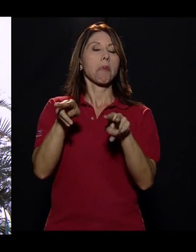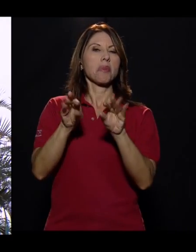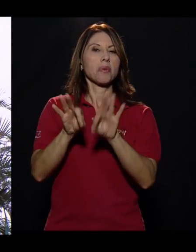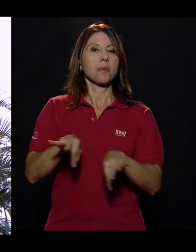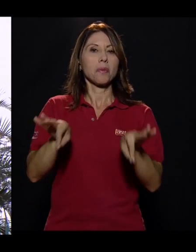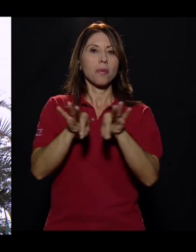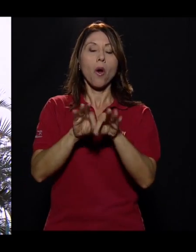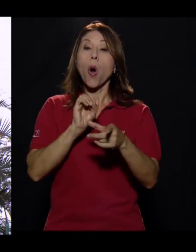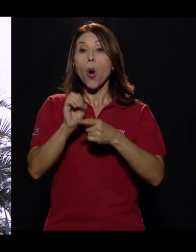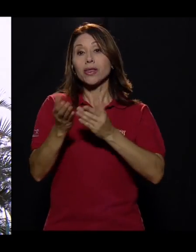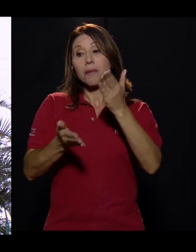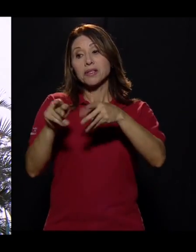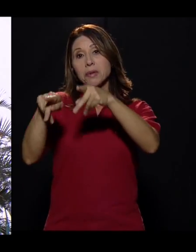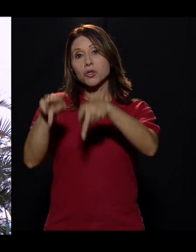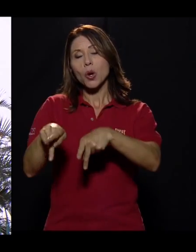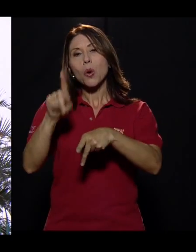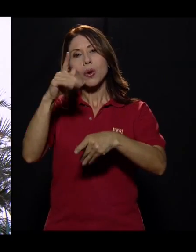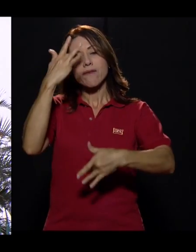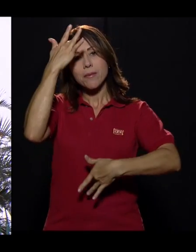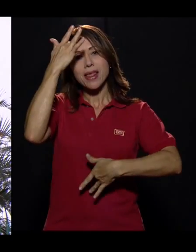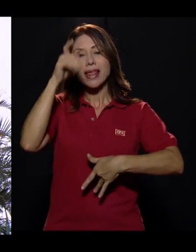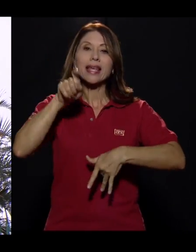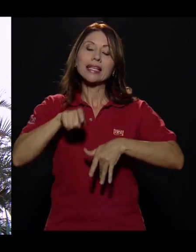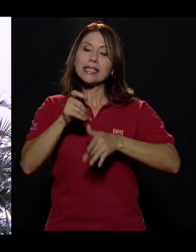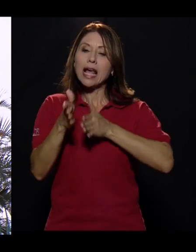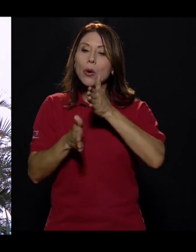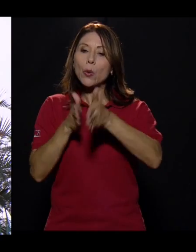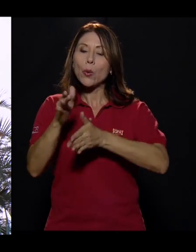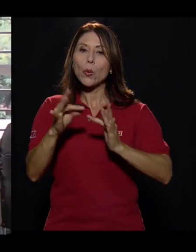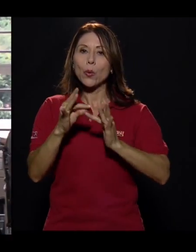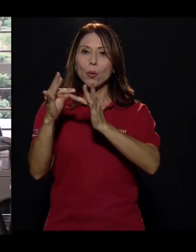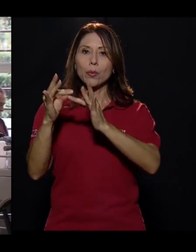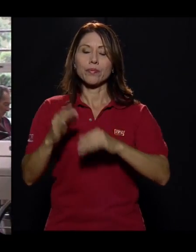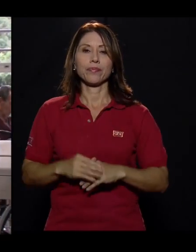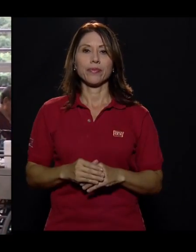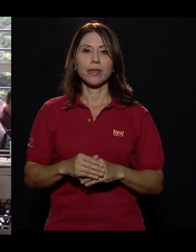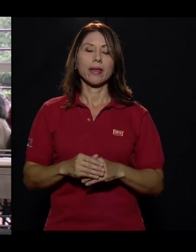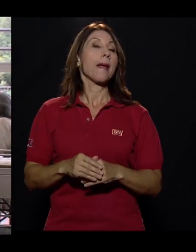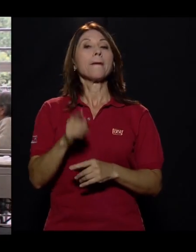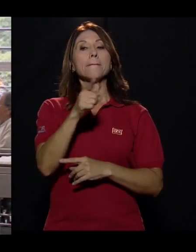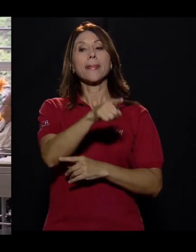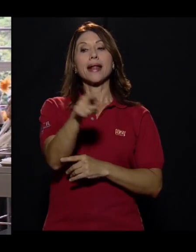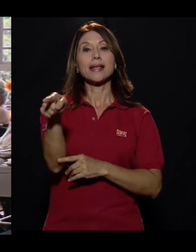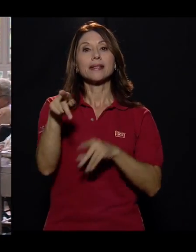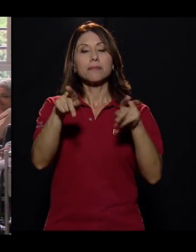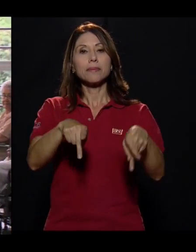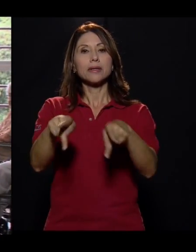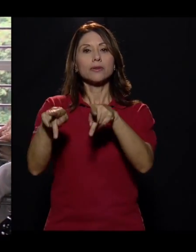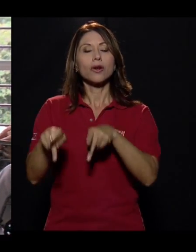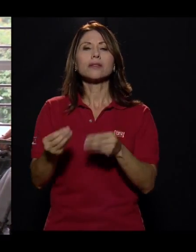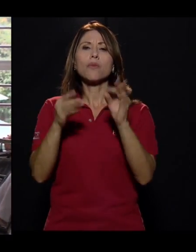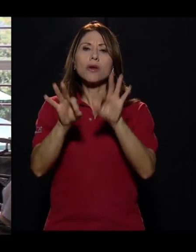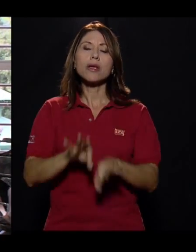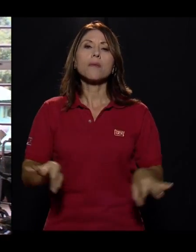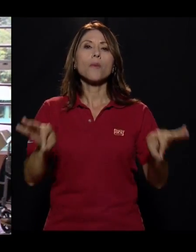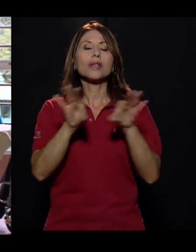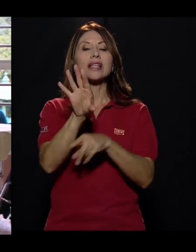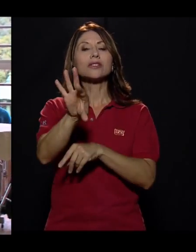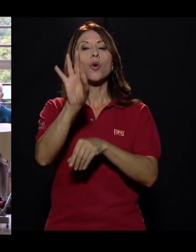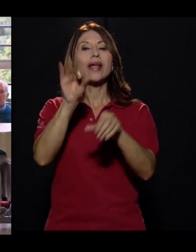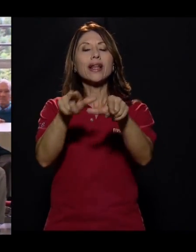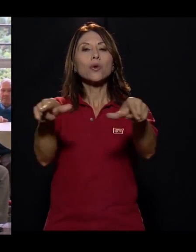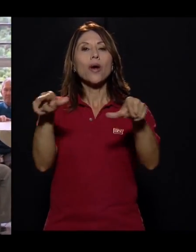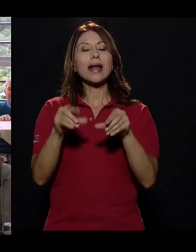negligencia o porque padece de alguna enfermedad que requiere de cuidados especializados. Para estas personas es muy